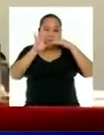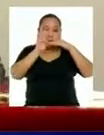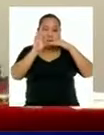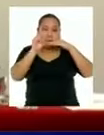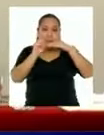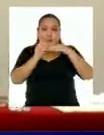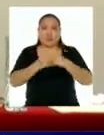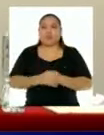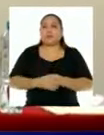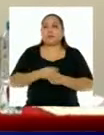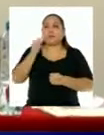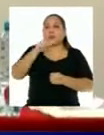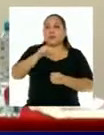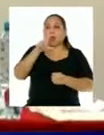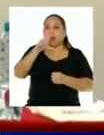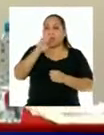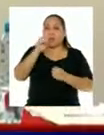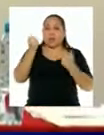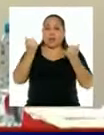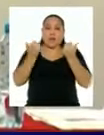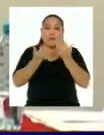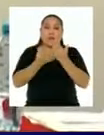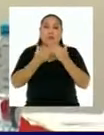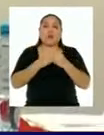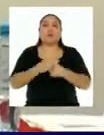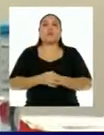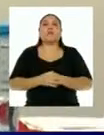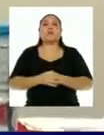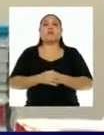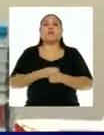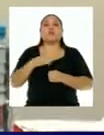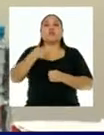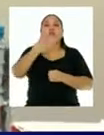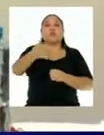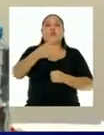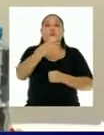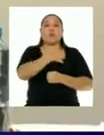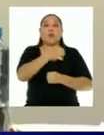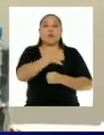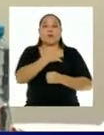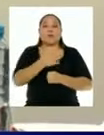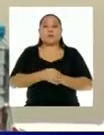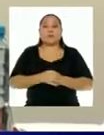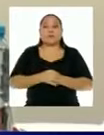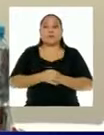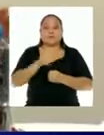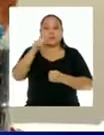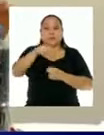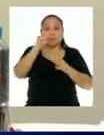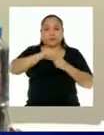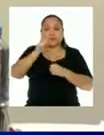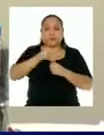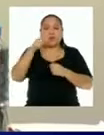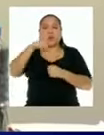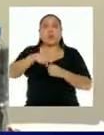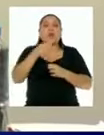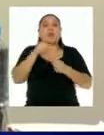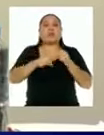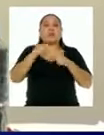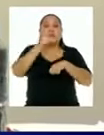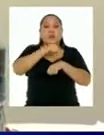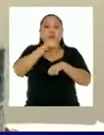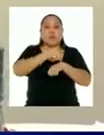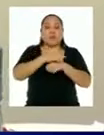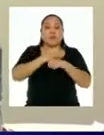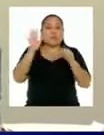¿Se iniciaría el treinta de abril y continuaría todo mayo? Porque justamente en esta etapa es que se ha